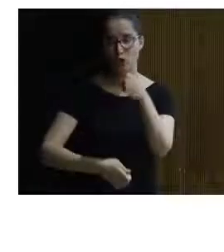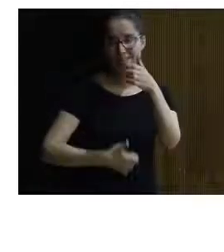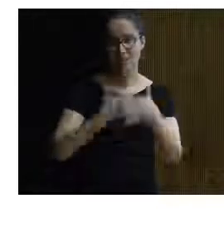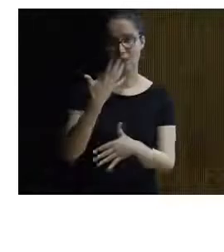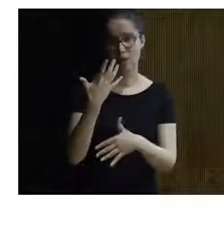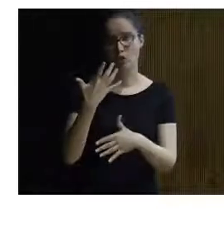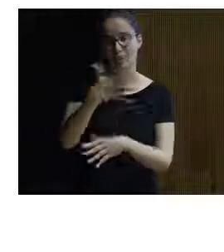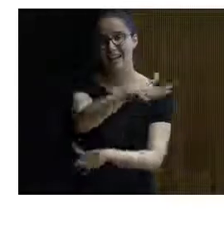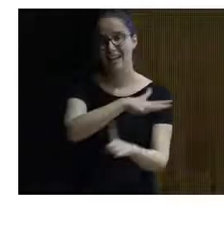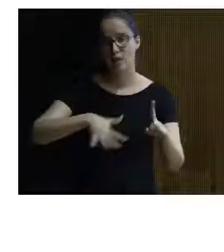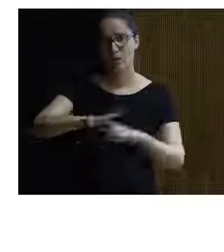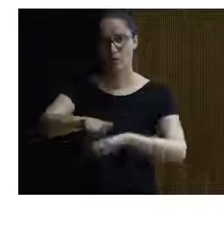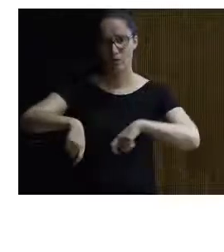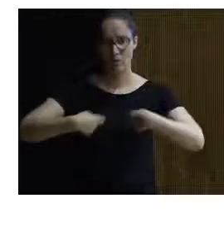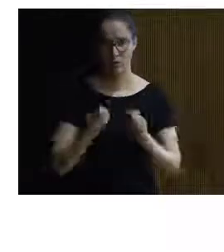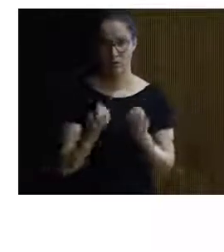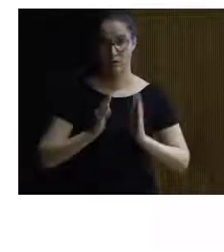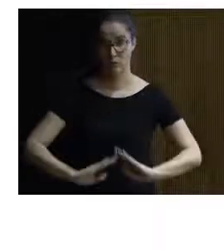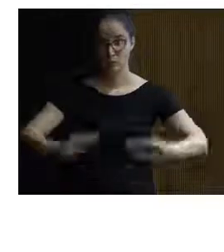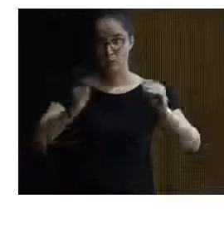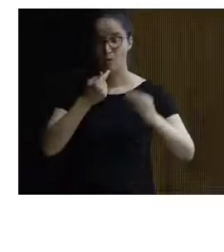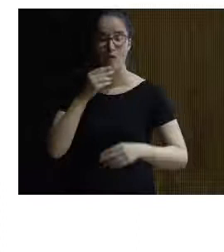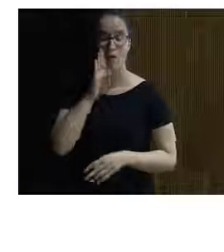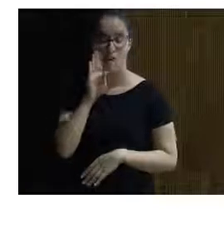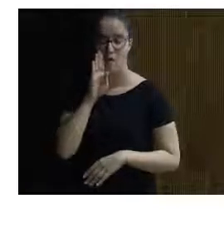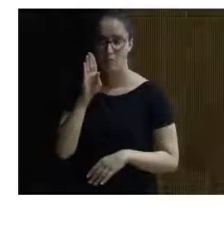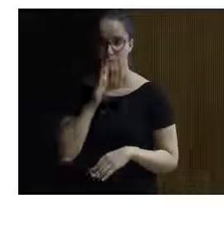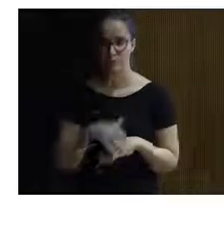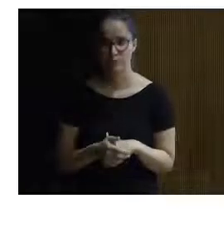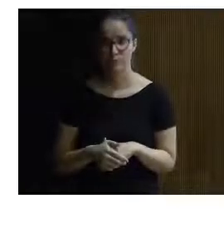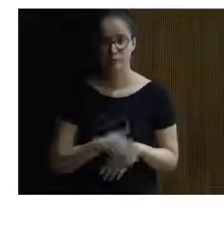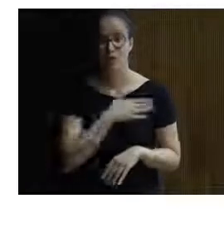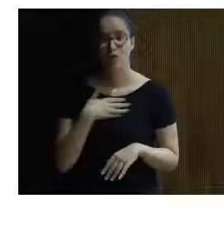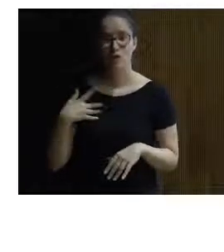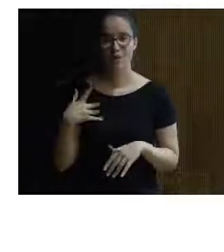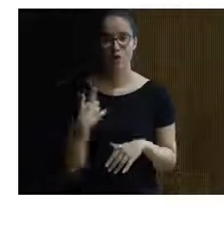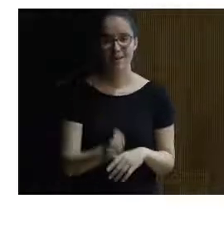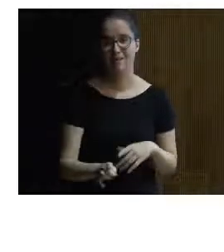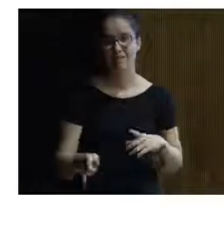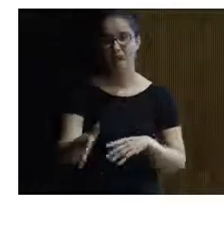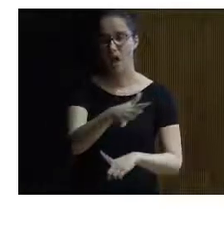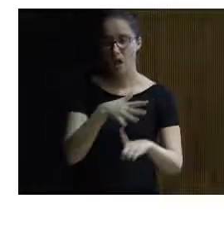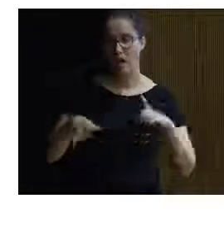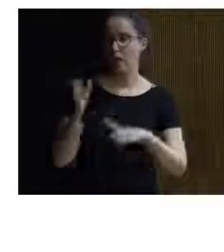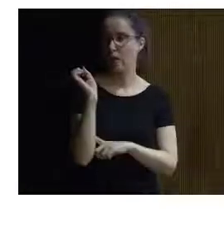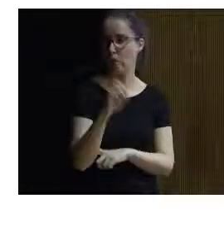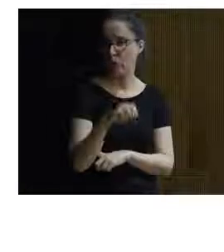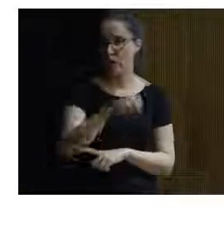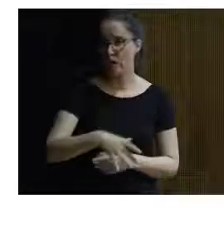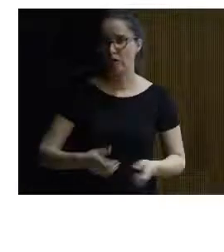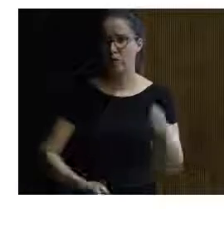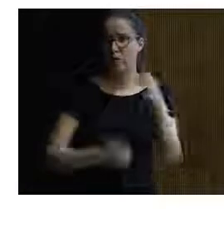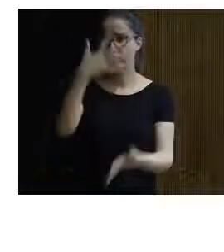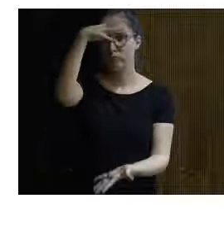en el entorno natural que lo rodea un poco como comentábamos al principio no quería romper con el entorno no quería ubicar allí en